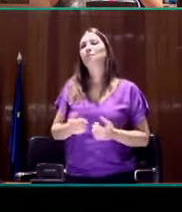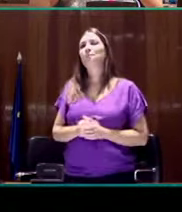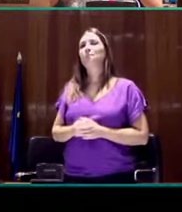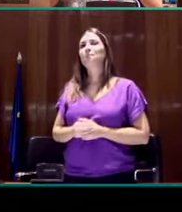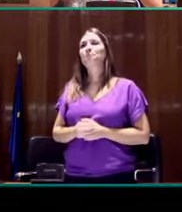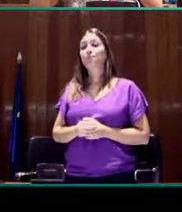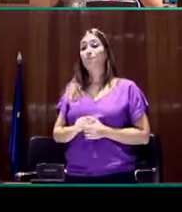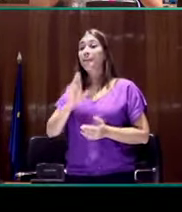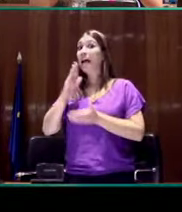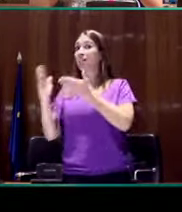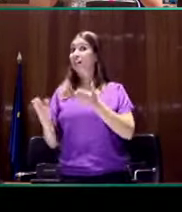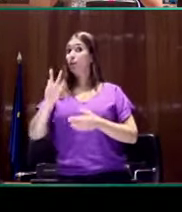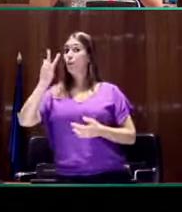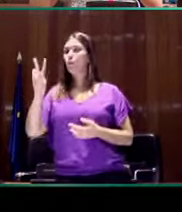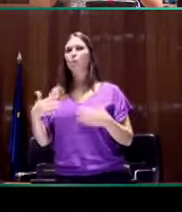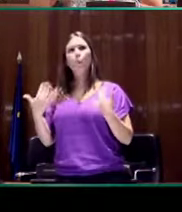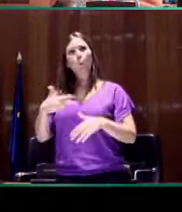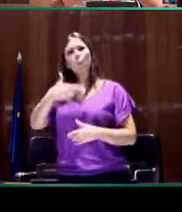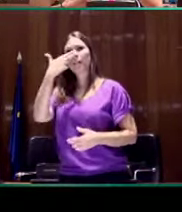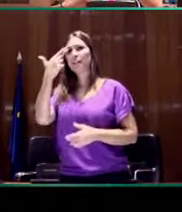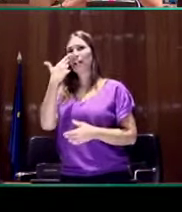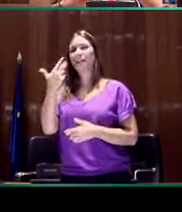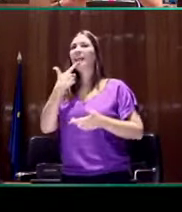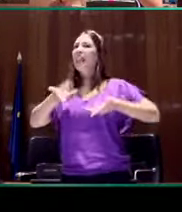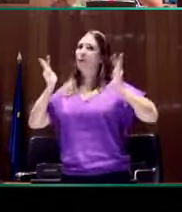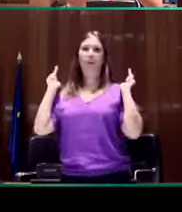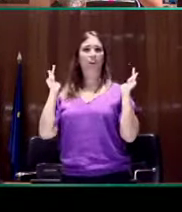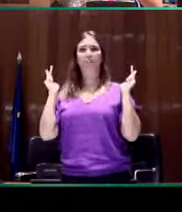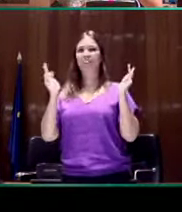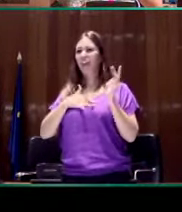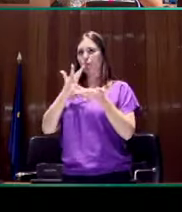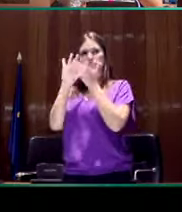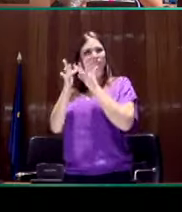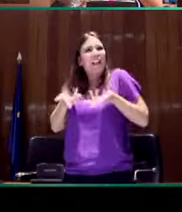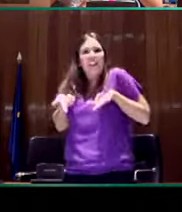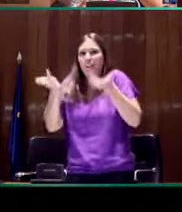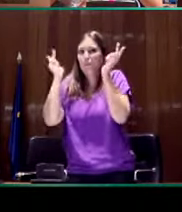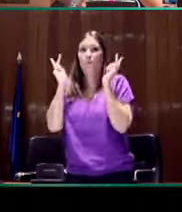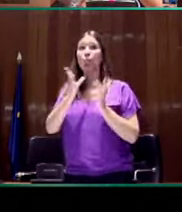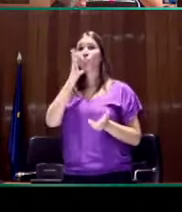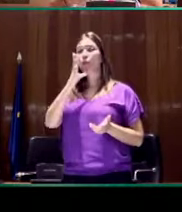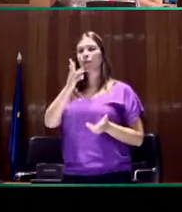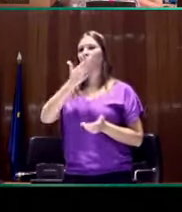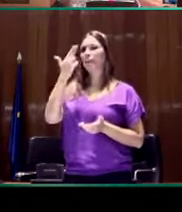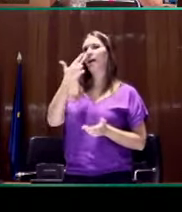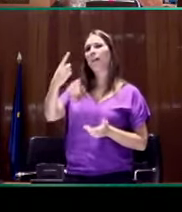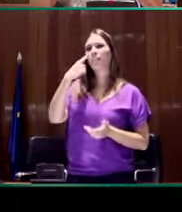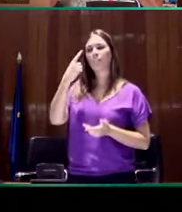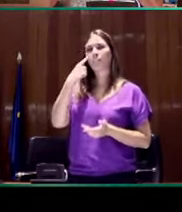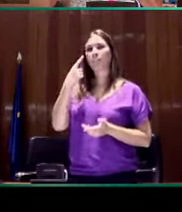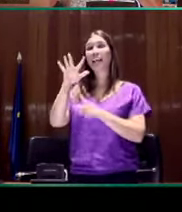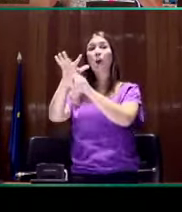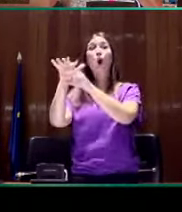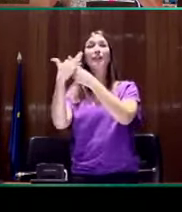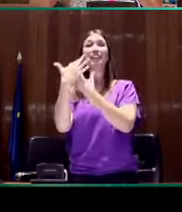En la segunda fase, nos interesaba también la libertad, el poder interactuar, puesto que nos interesaba conocer si el